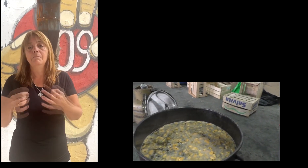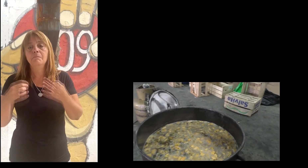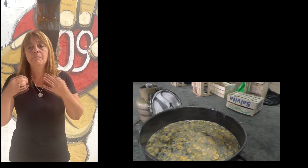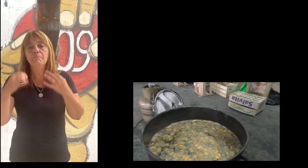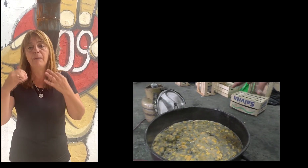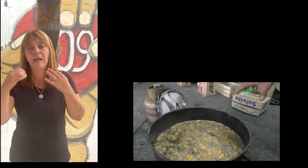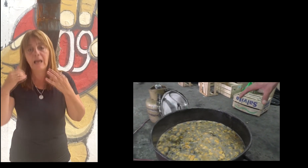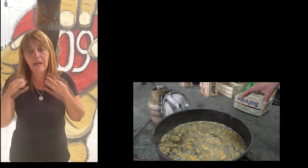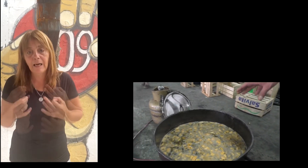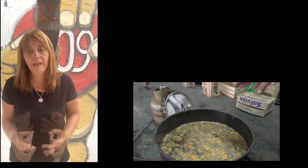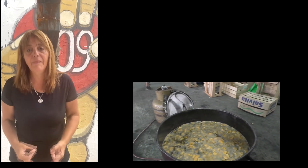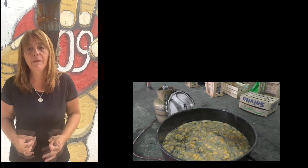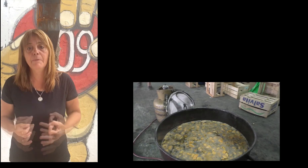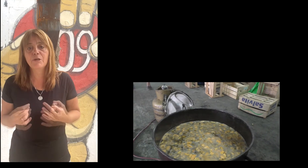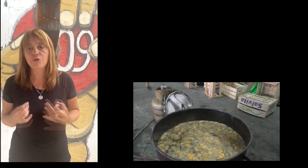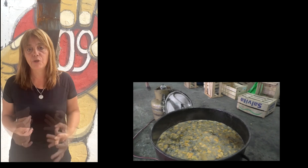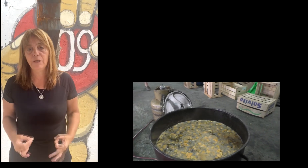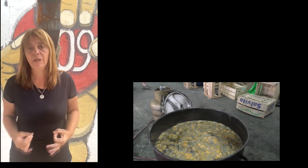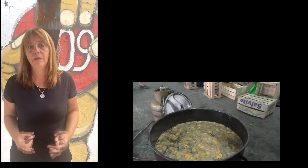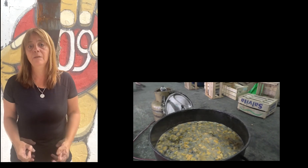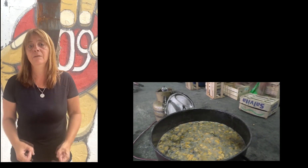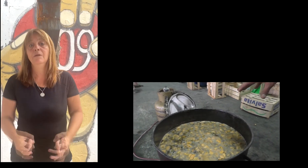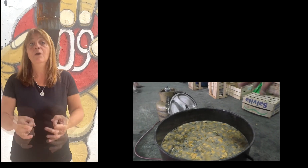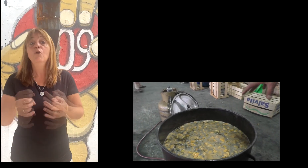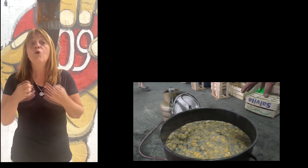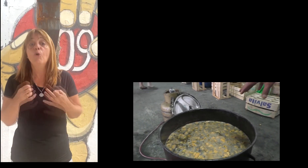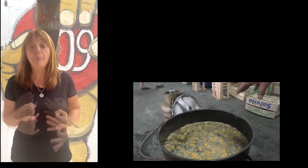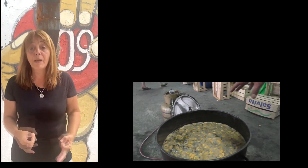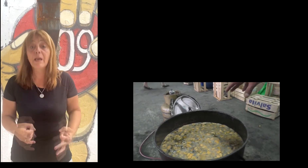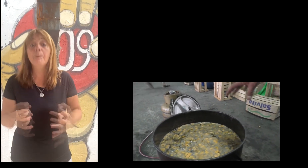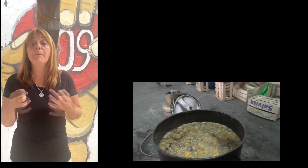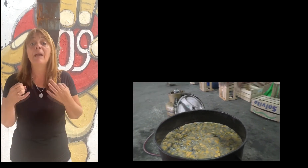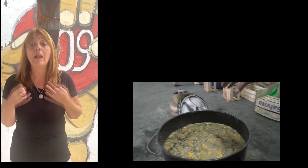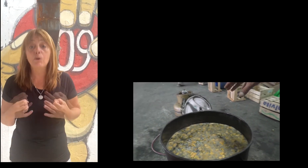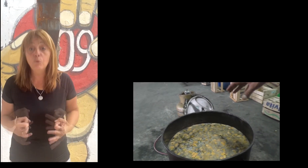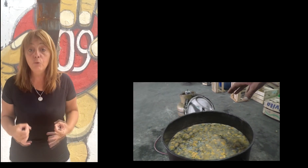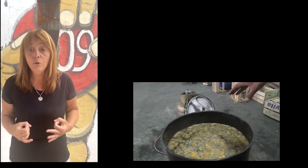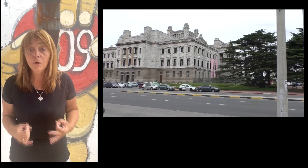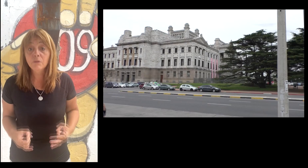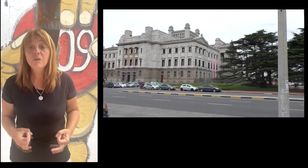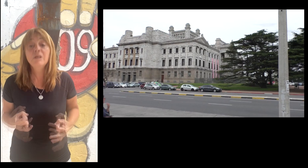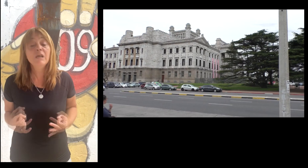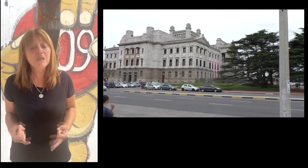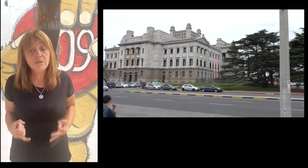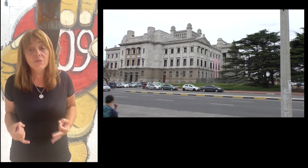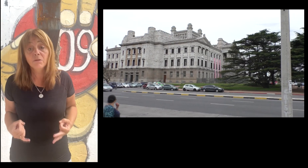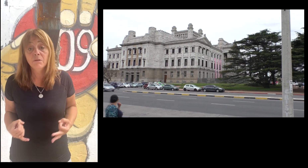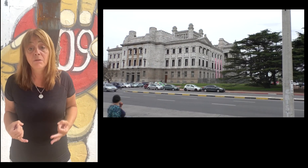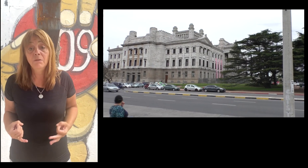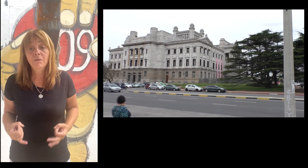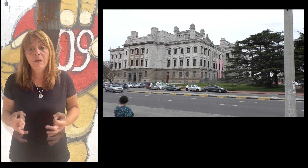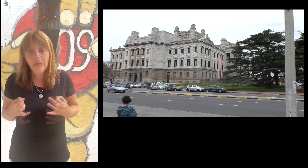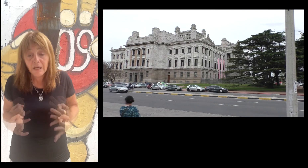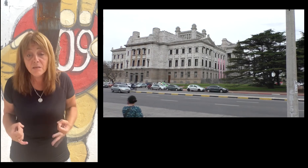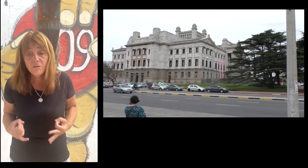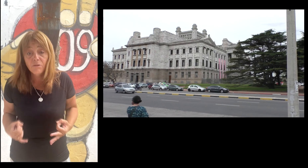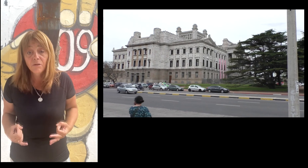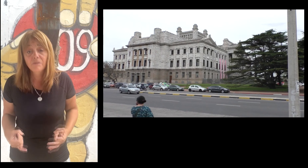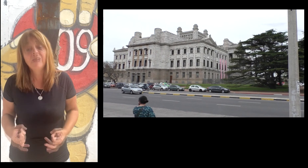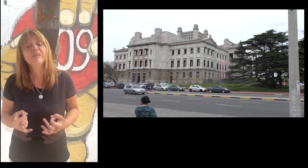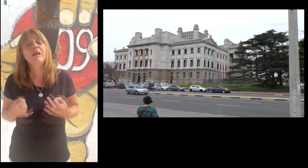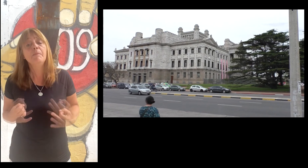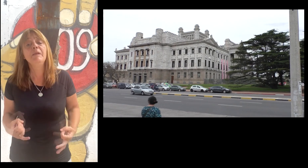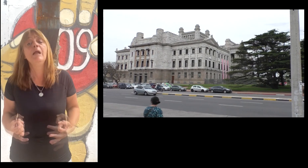coronavirus en el Palacio y nos tuvimos que ir. Seguramente la semana que viene no existan sesiones. Están desalojando asentamientos, están haciendo